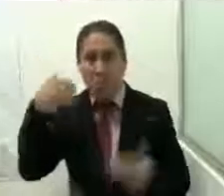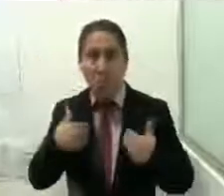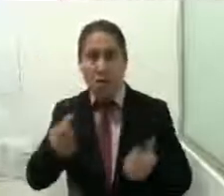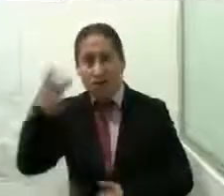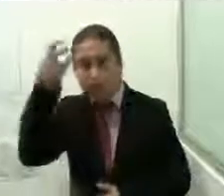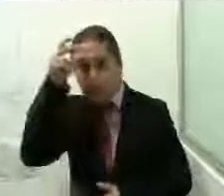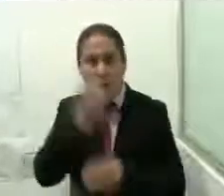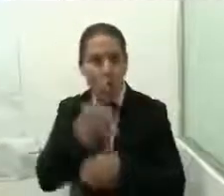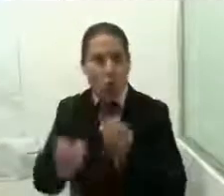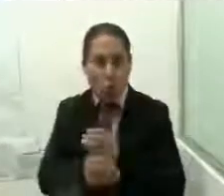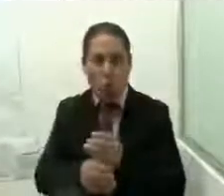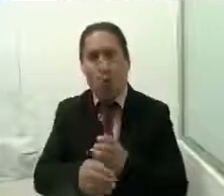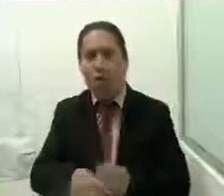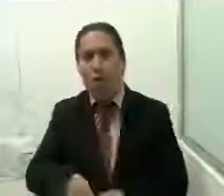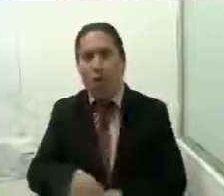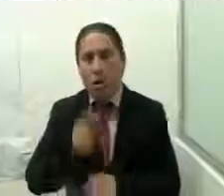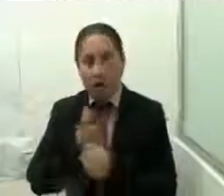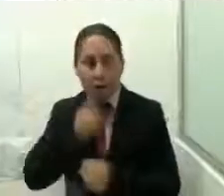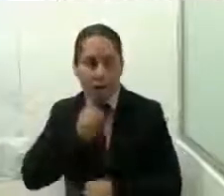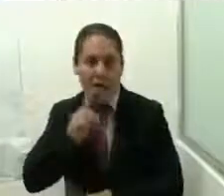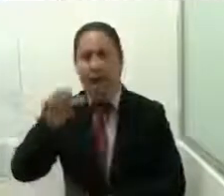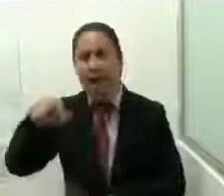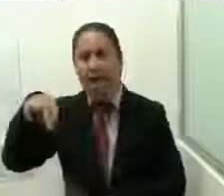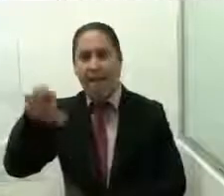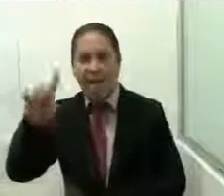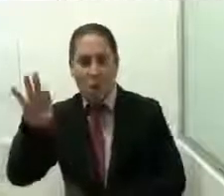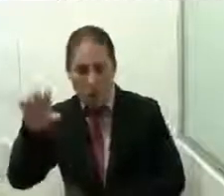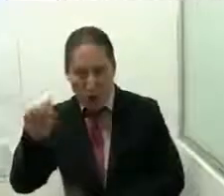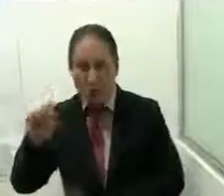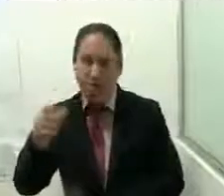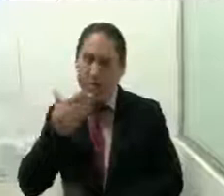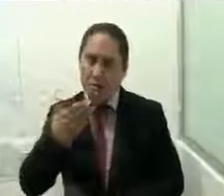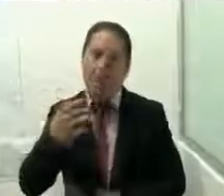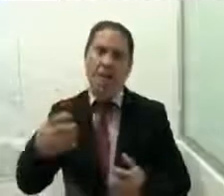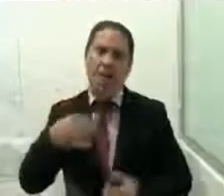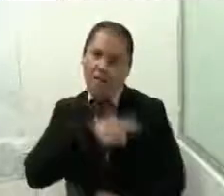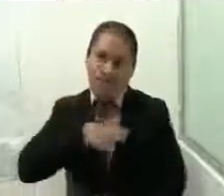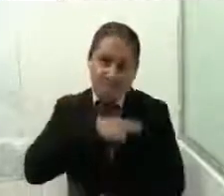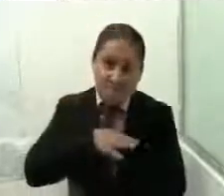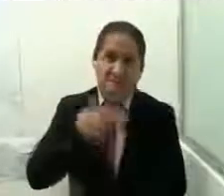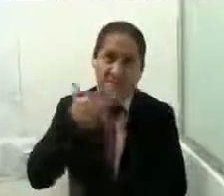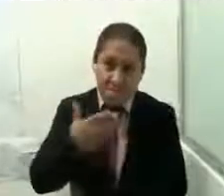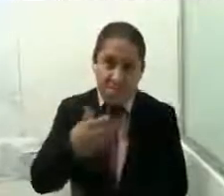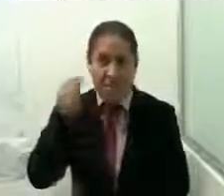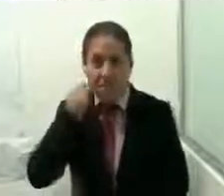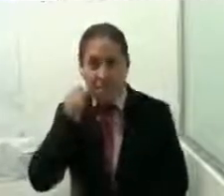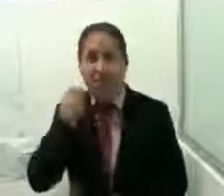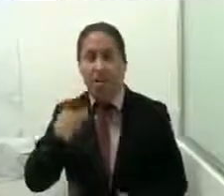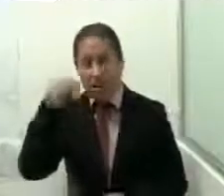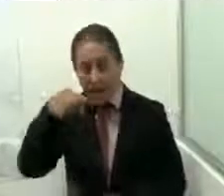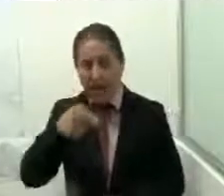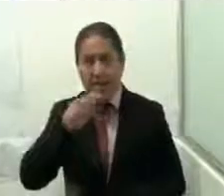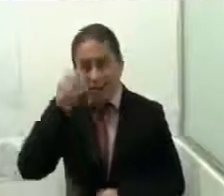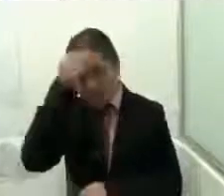licenciada Ana Luisa enhorabuena esto es una una posición en la que usted yo sé que